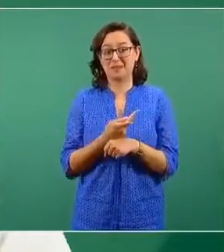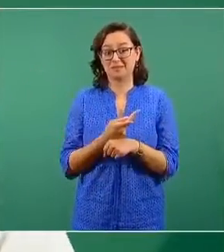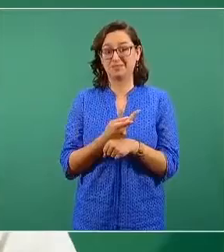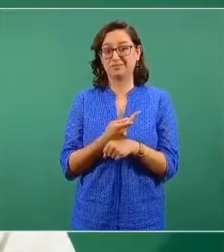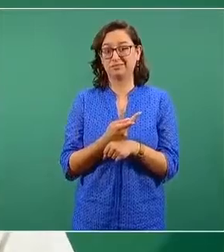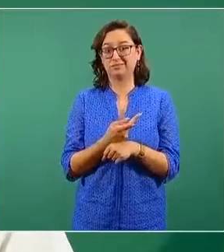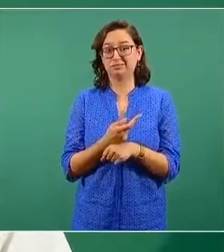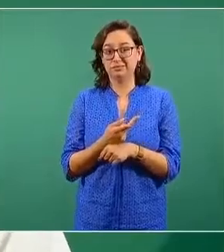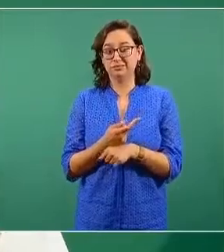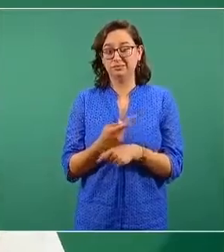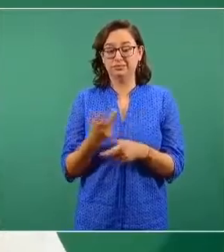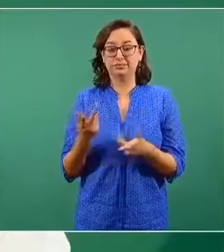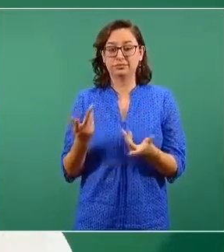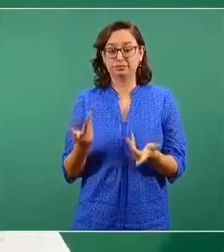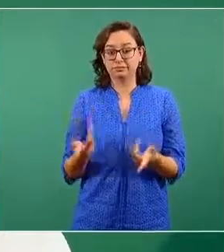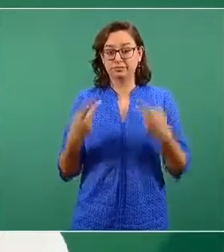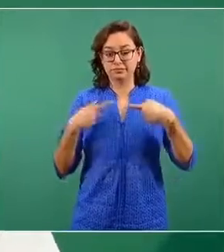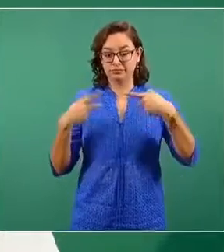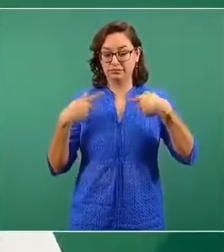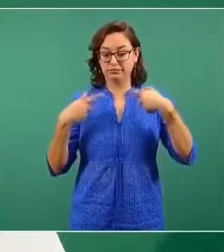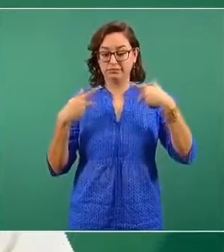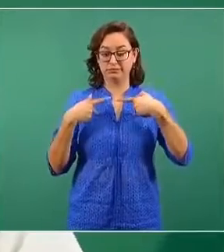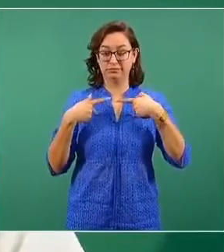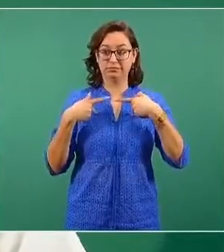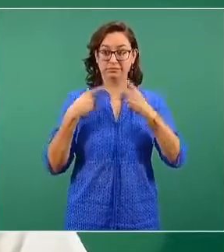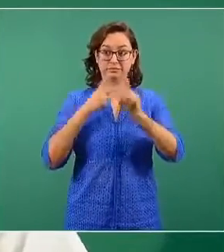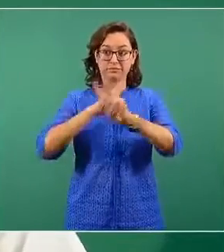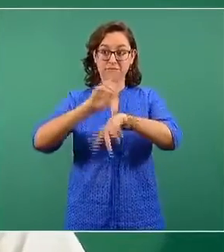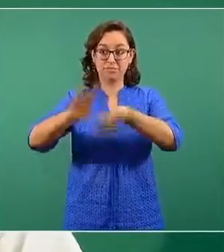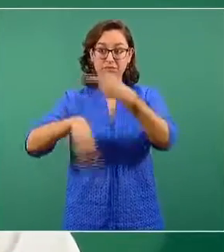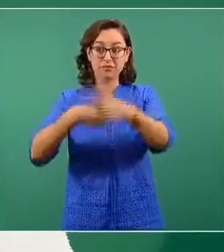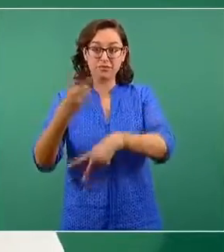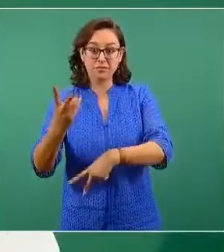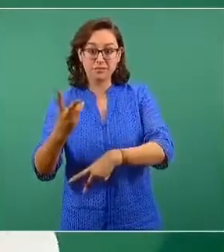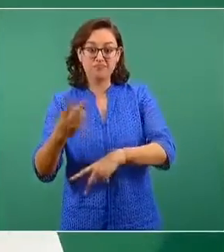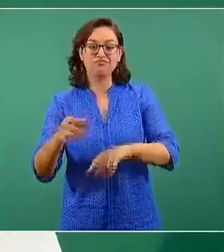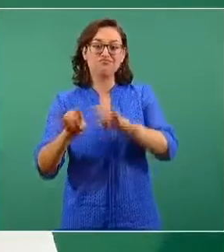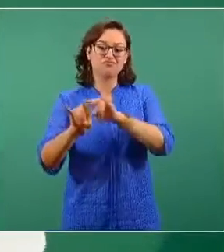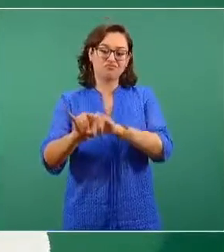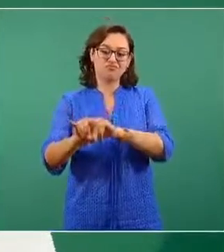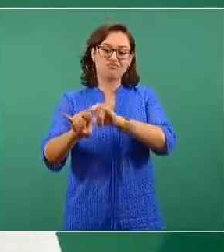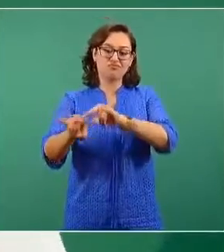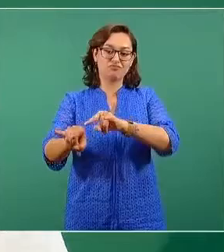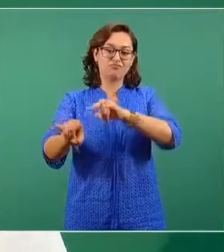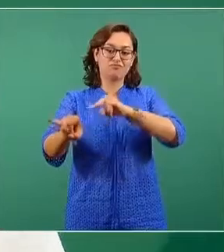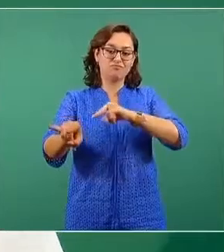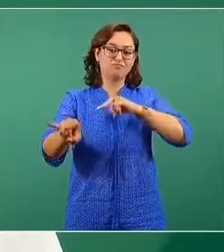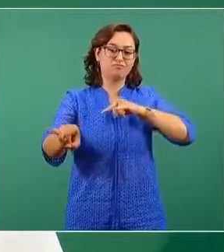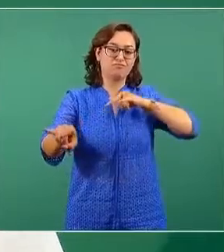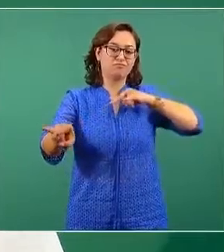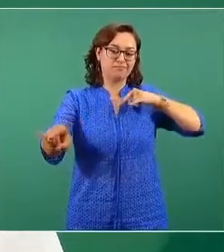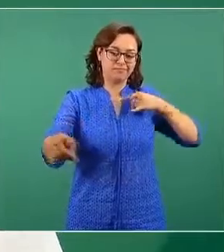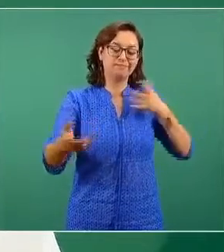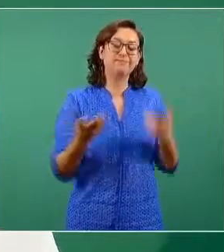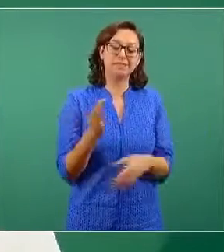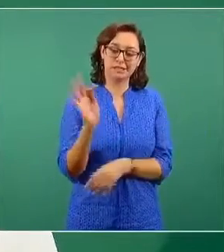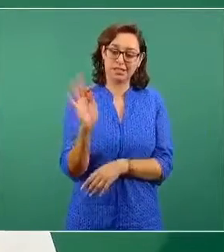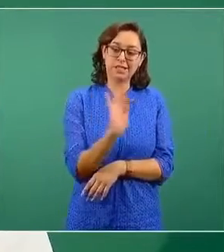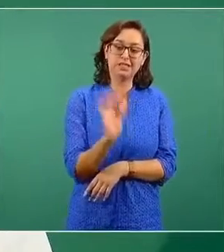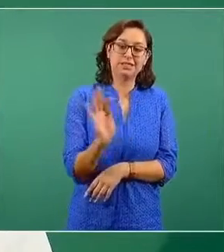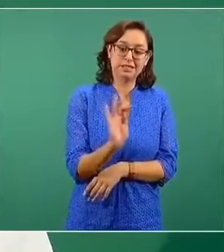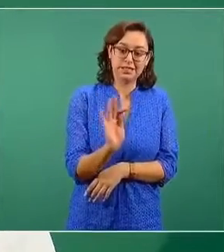punto de vacunación se puso en una vía de tránsito importante y se está momentáneamente estorbando el tráfico.